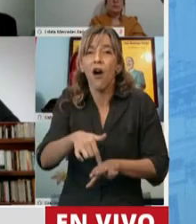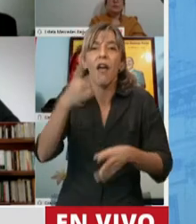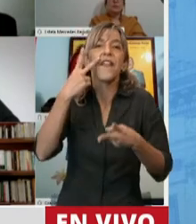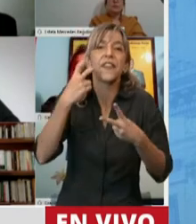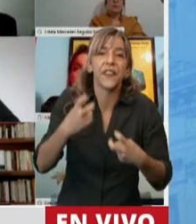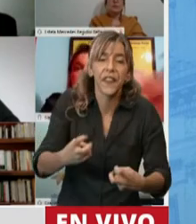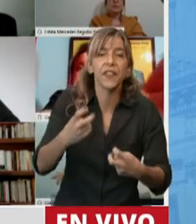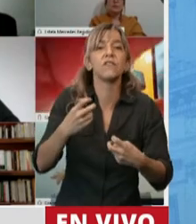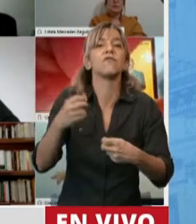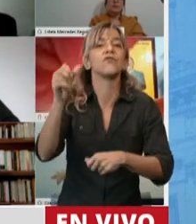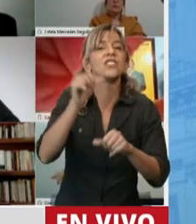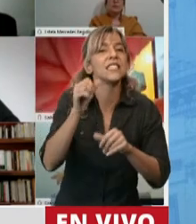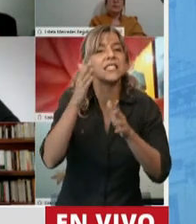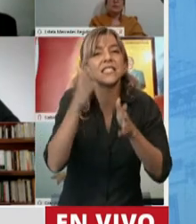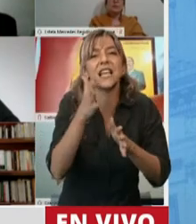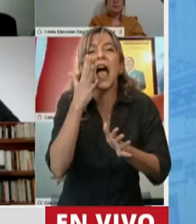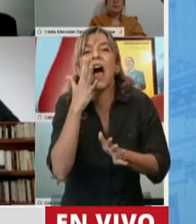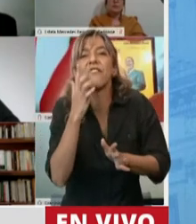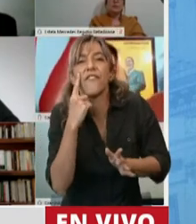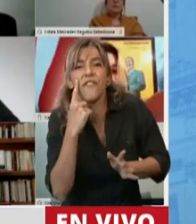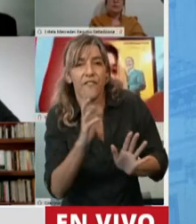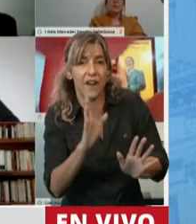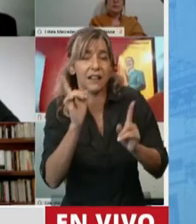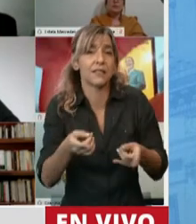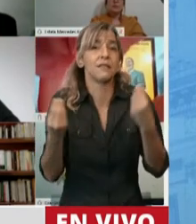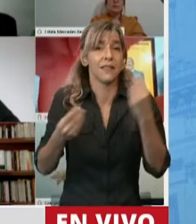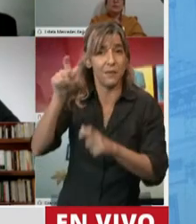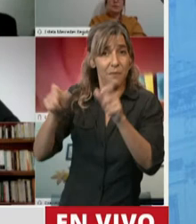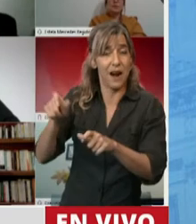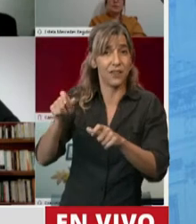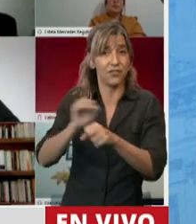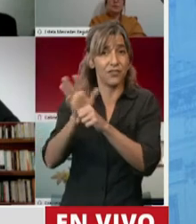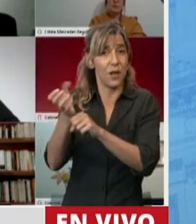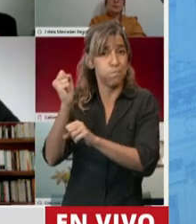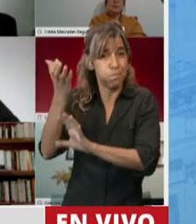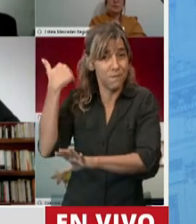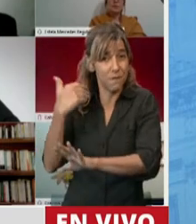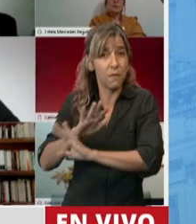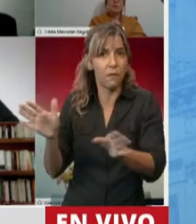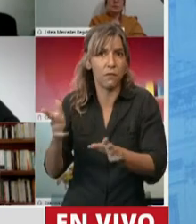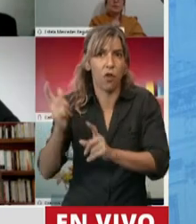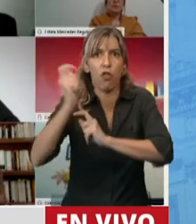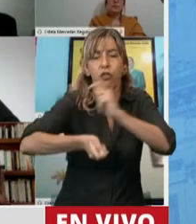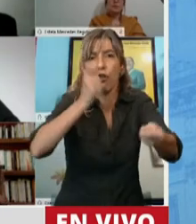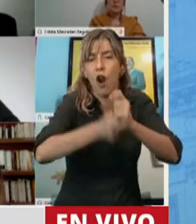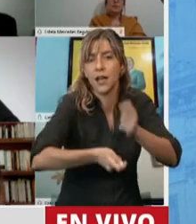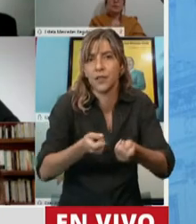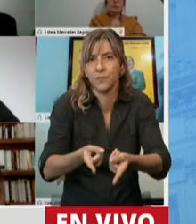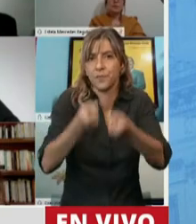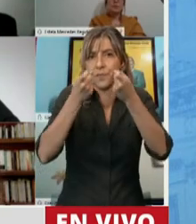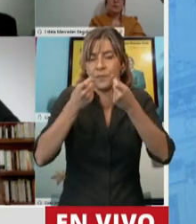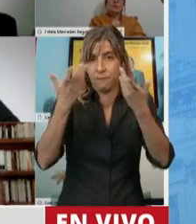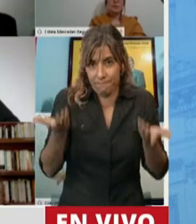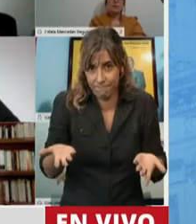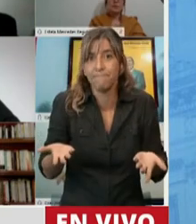van a necesitar en la Argentina muchos donantes, sino que se van a necesitar recursos, porque para esto